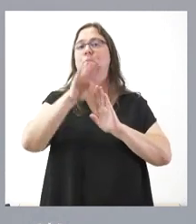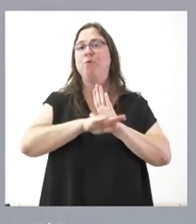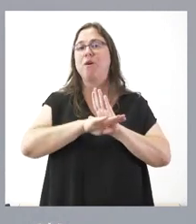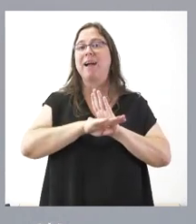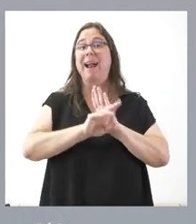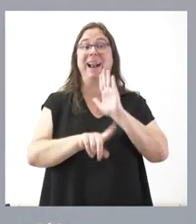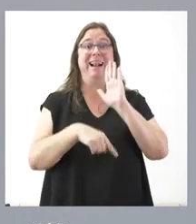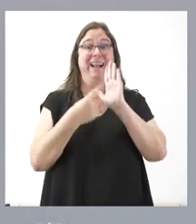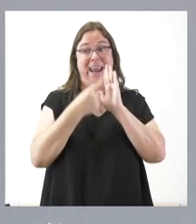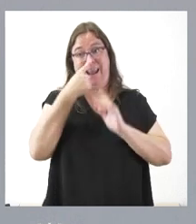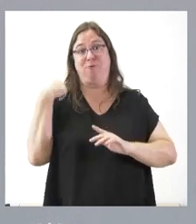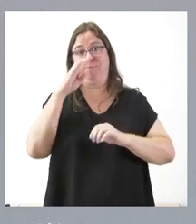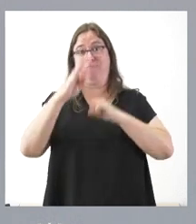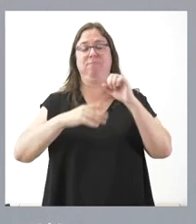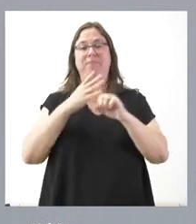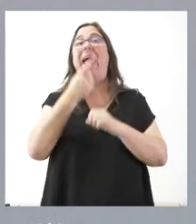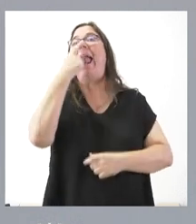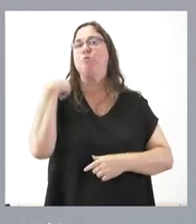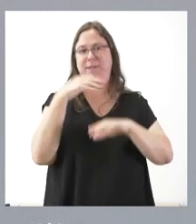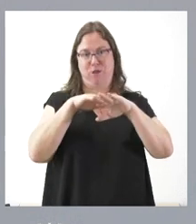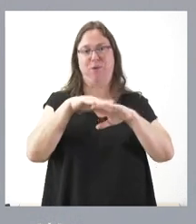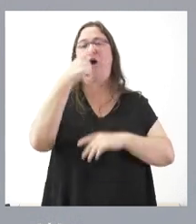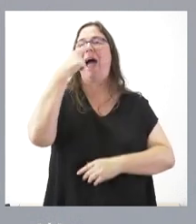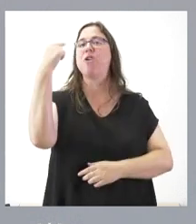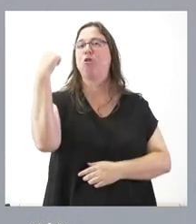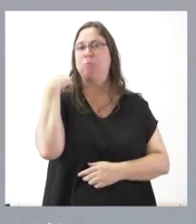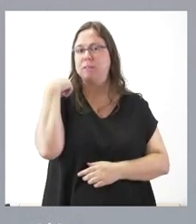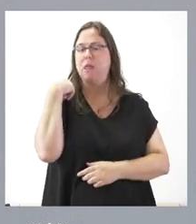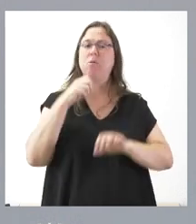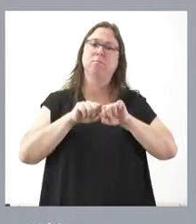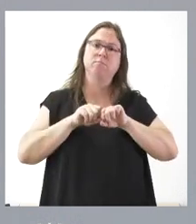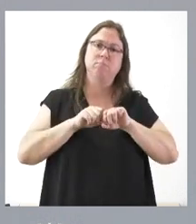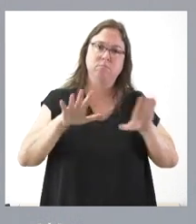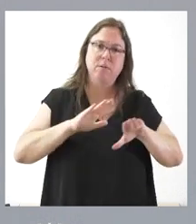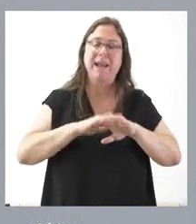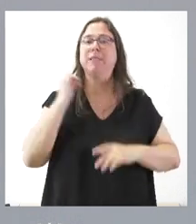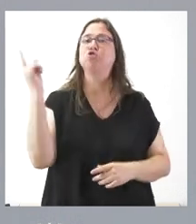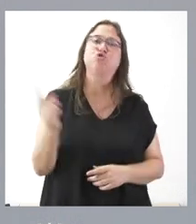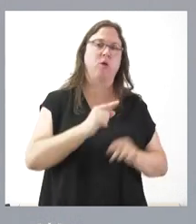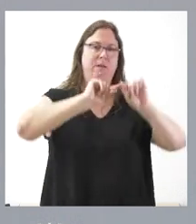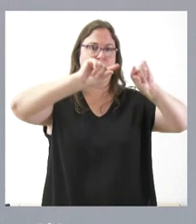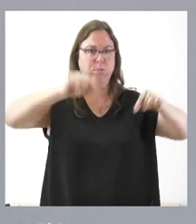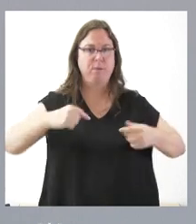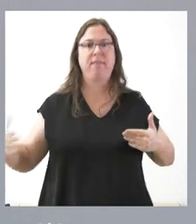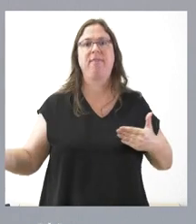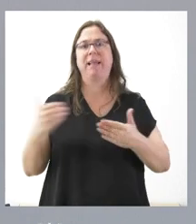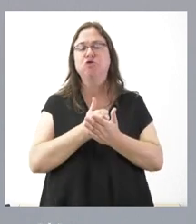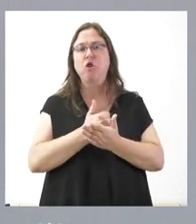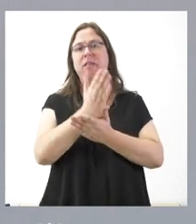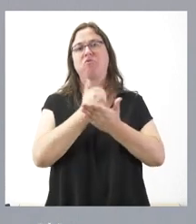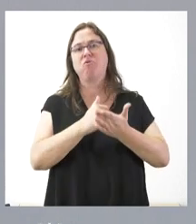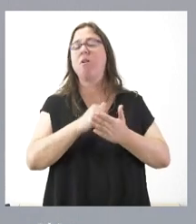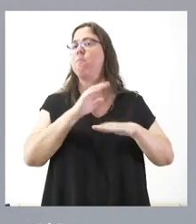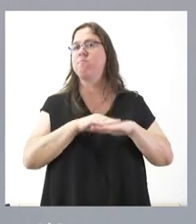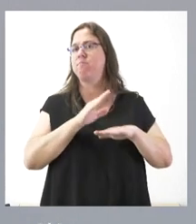legislatura pasada, perdón, que el año pasado se extendieron a todas las provincias de esta comunidad para